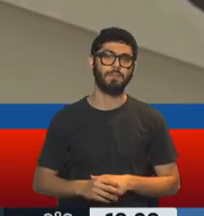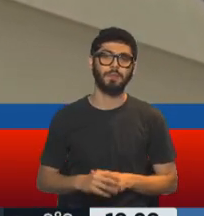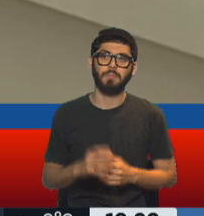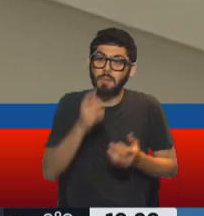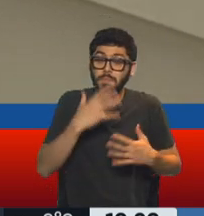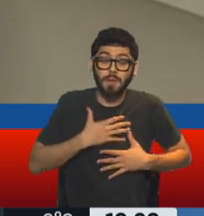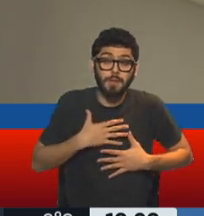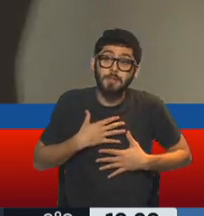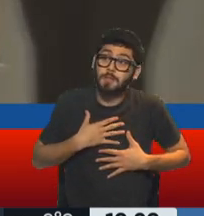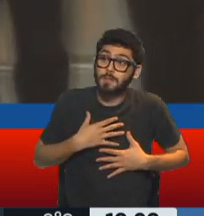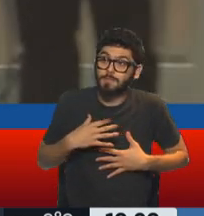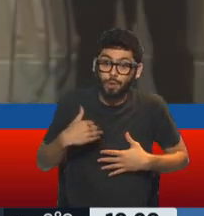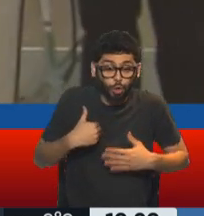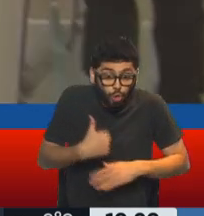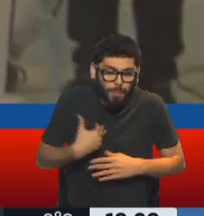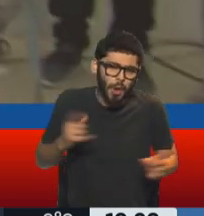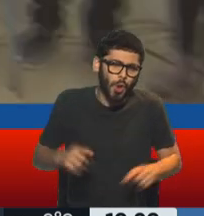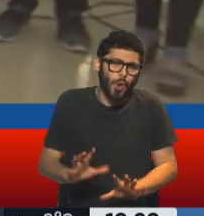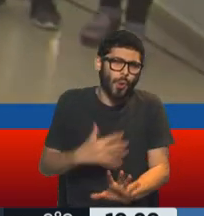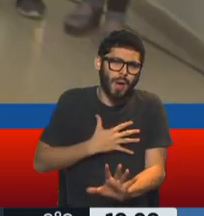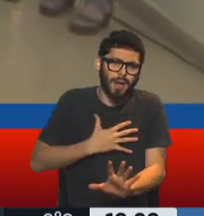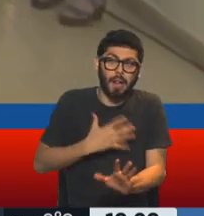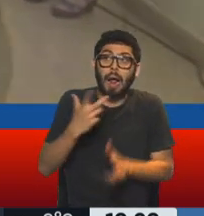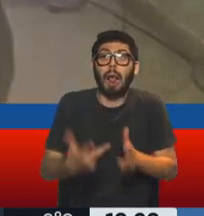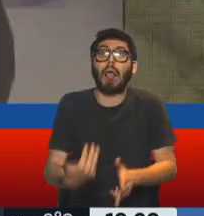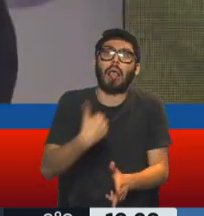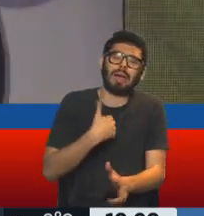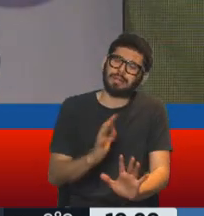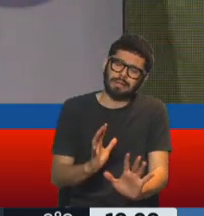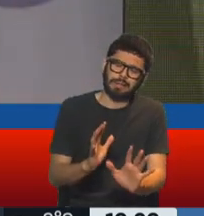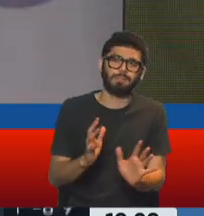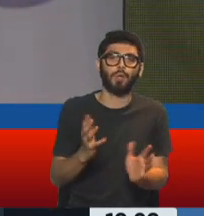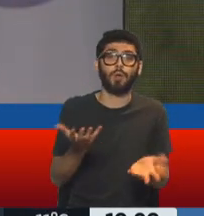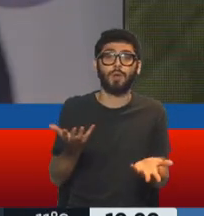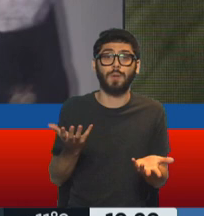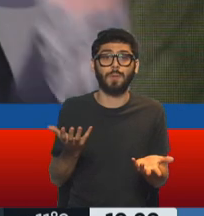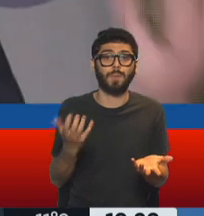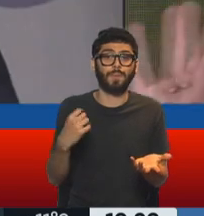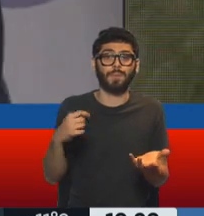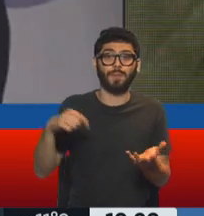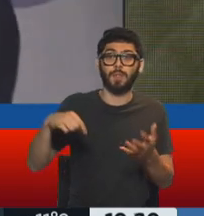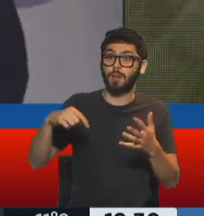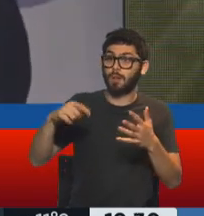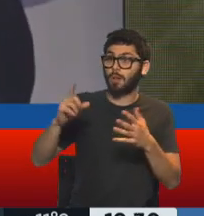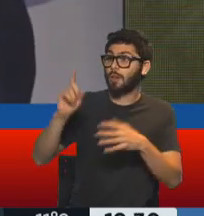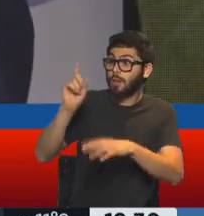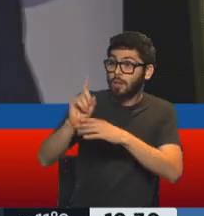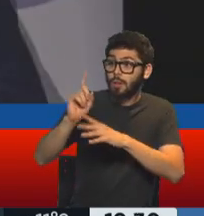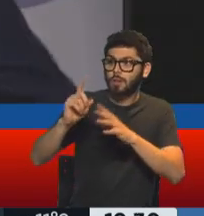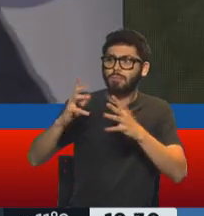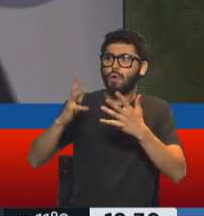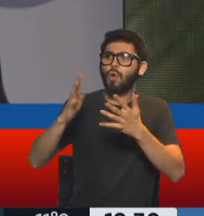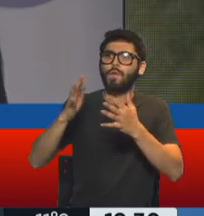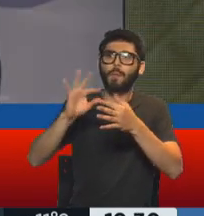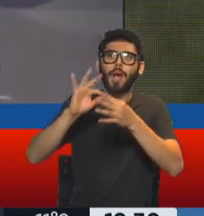merezco, la verdad que no me lo merezco, y odio ser otro referencial, de nuevo digo, pero esta universalidad de este tipo, miren